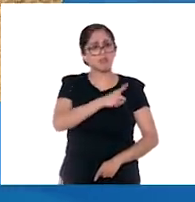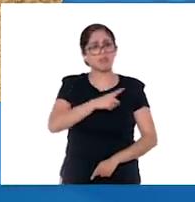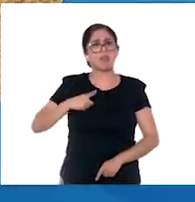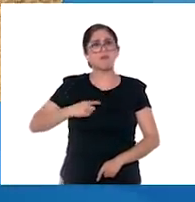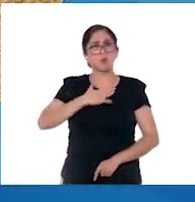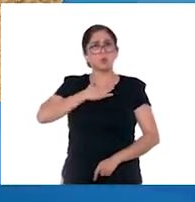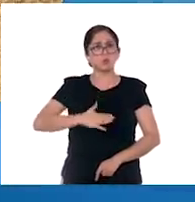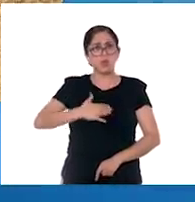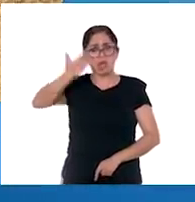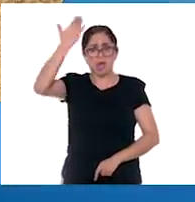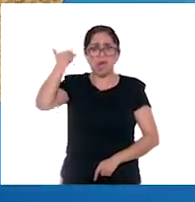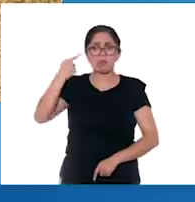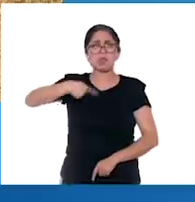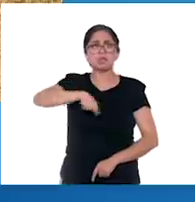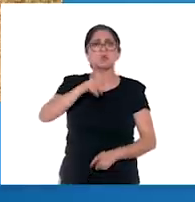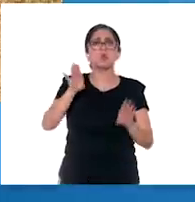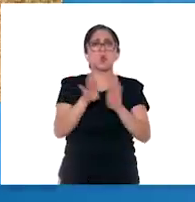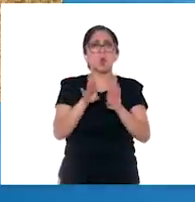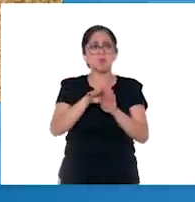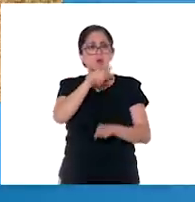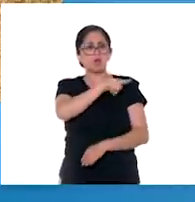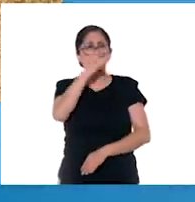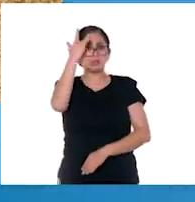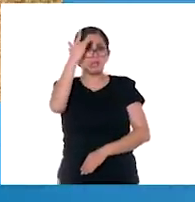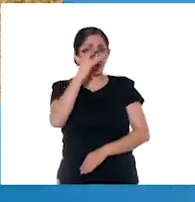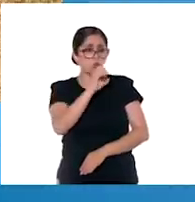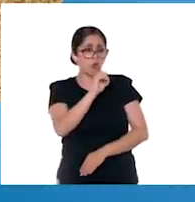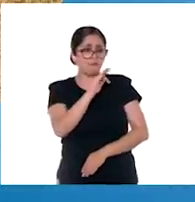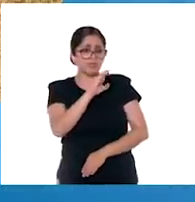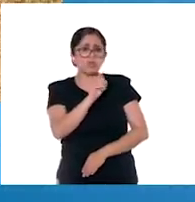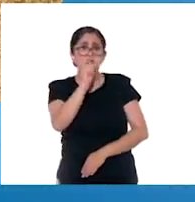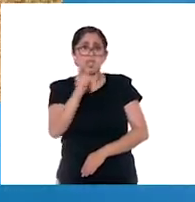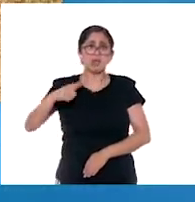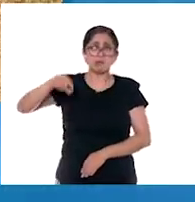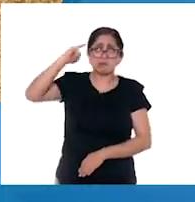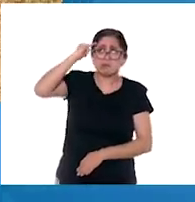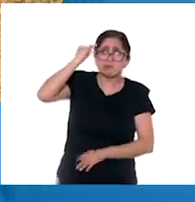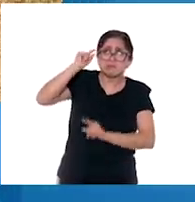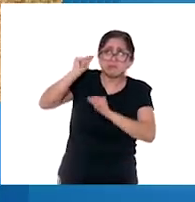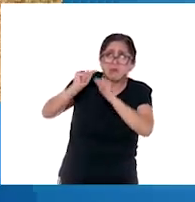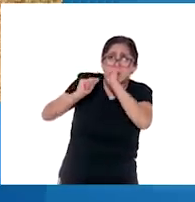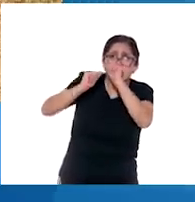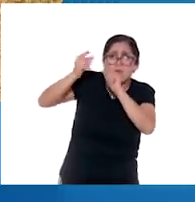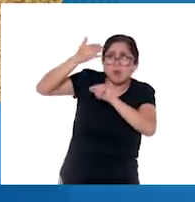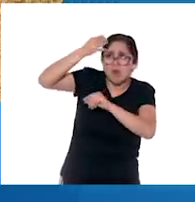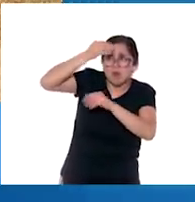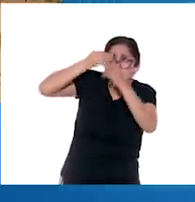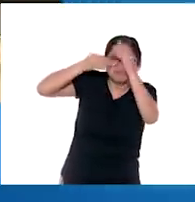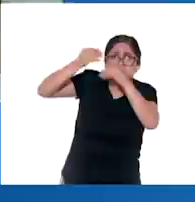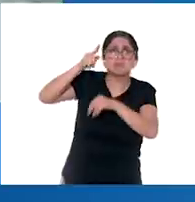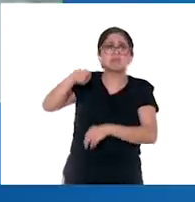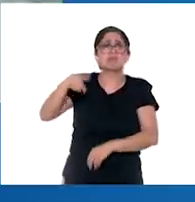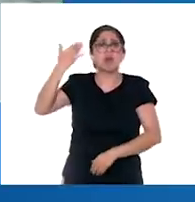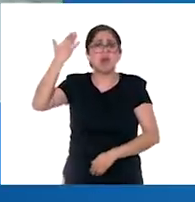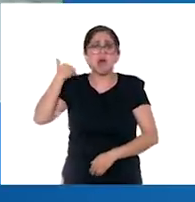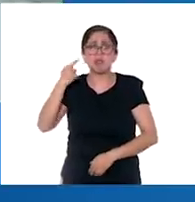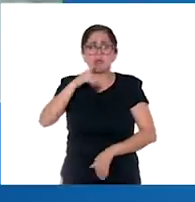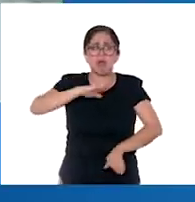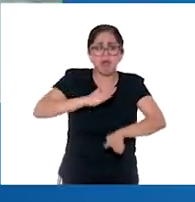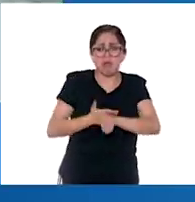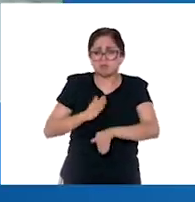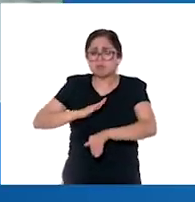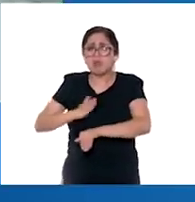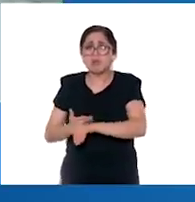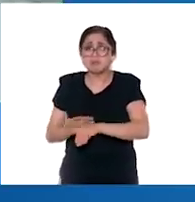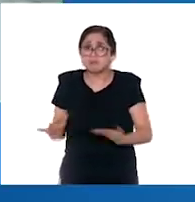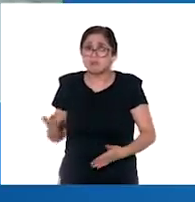Tribunal del Santo Oficio, como los indígenas apenas aprendían la religión católica, estaban exentos de castigos. A estas alturas, parecería